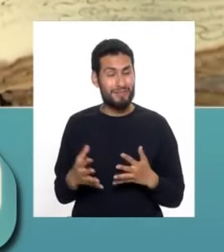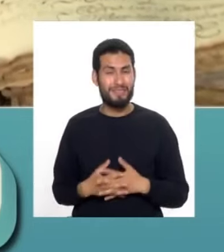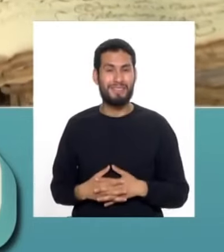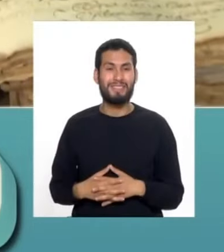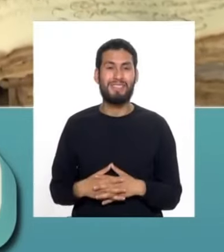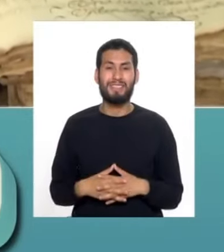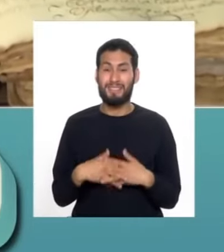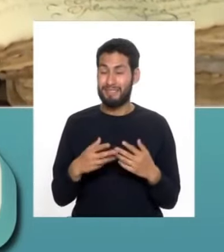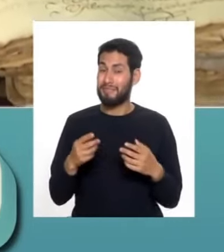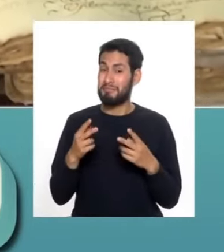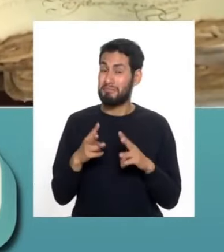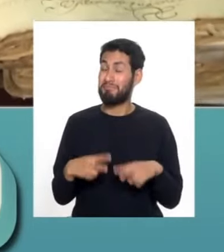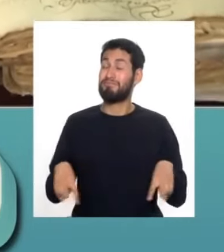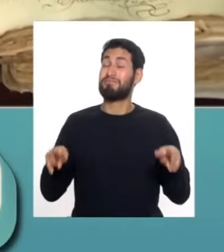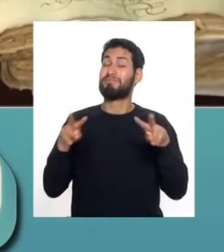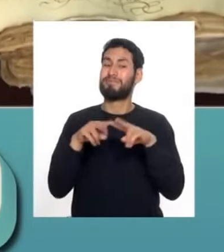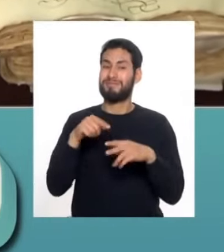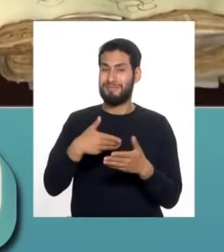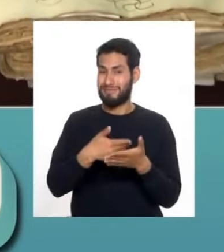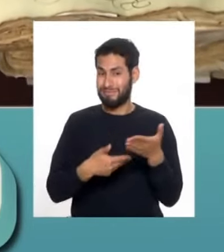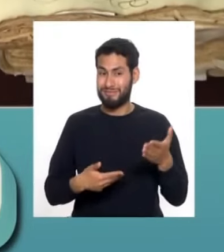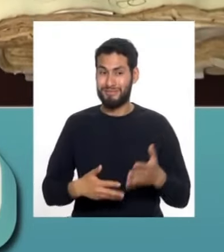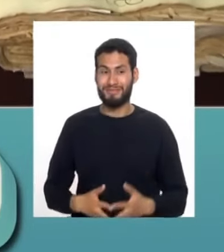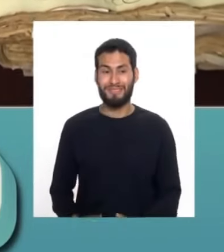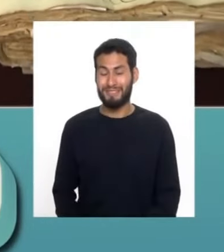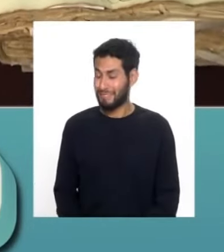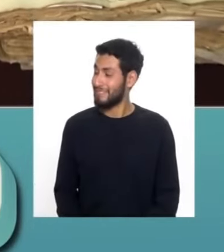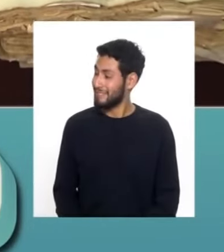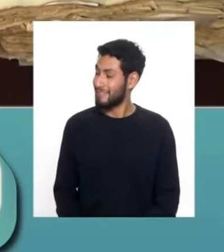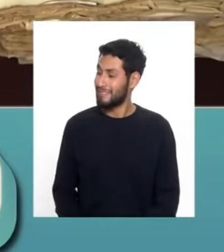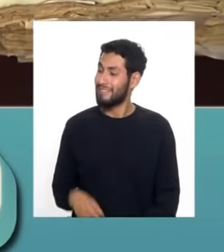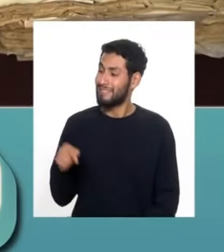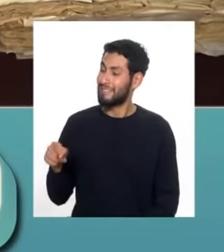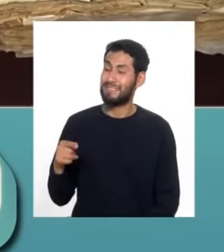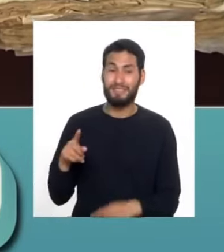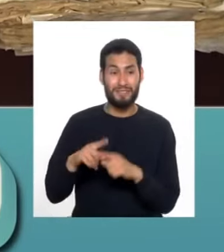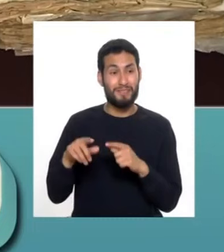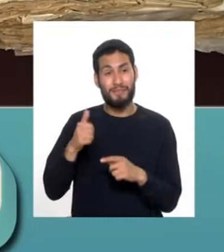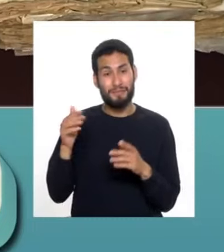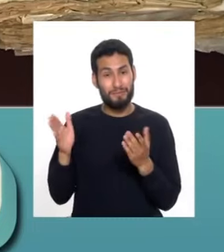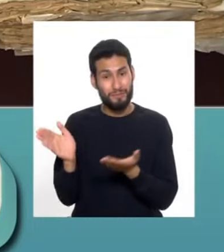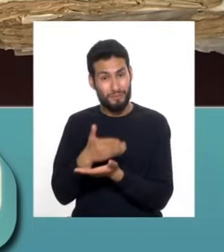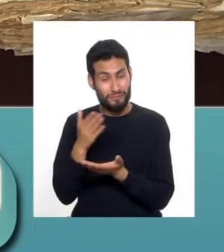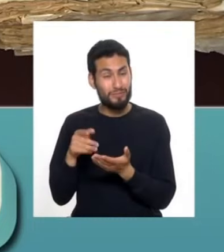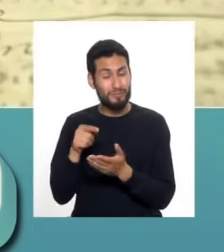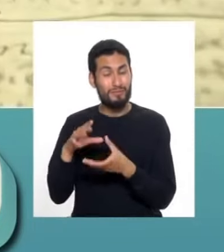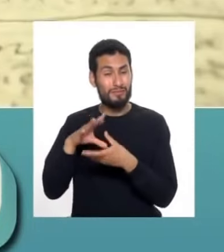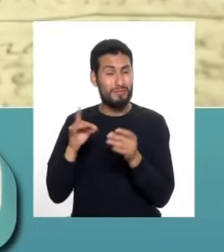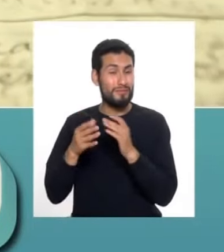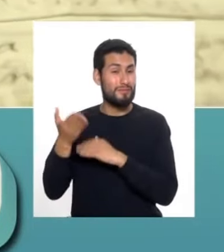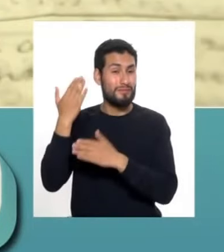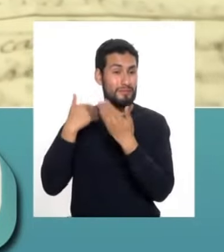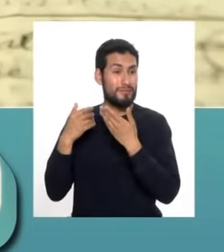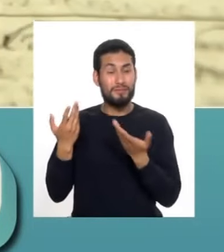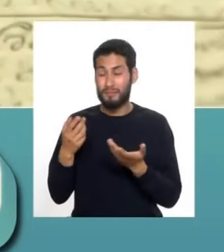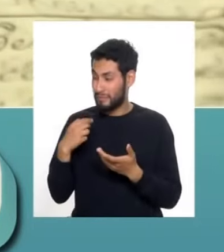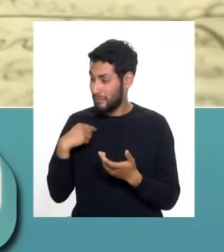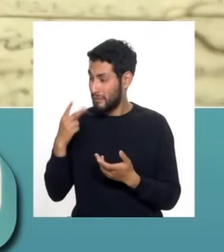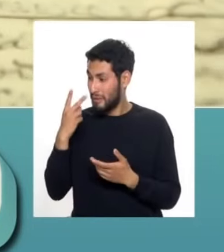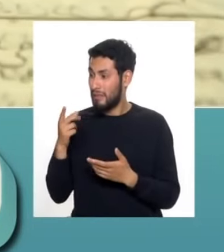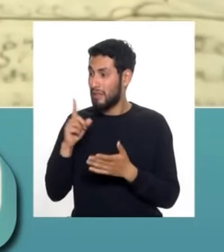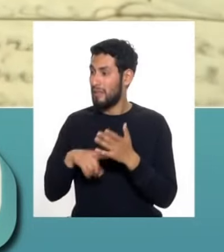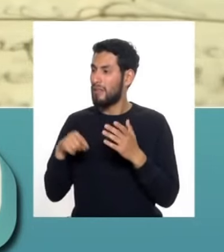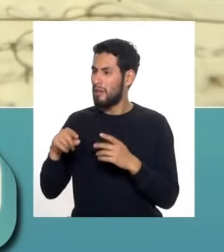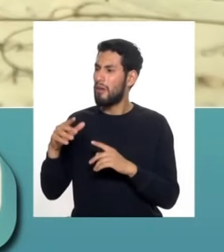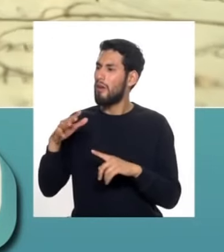es invaluable este documento. Así es, y entre otros documentos históricos que también podemos encontrar, sobre